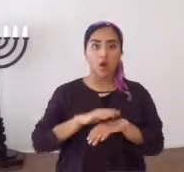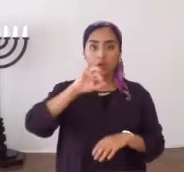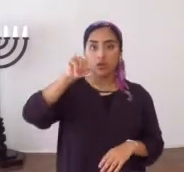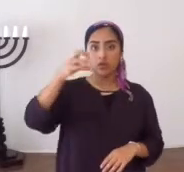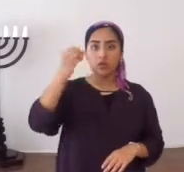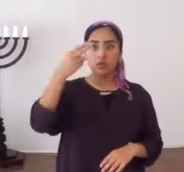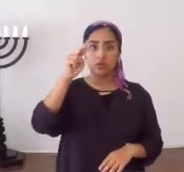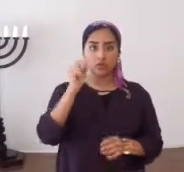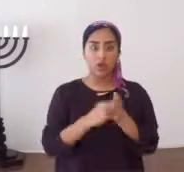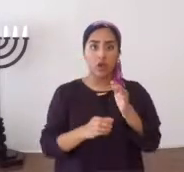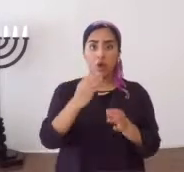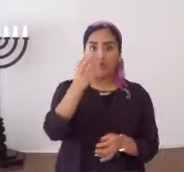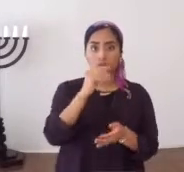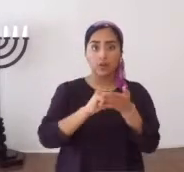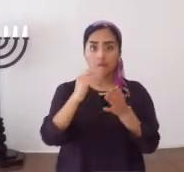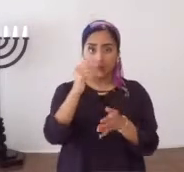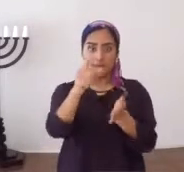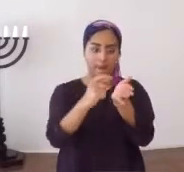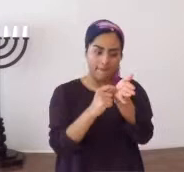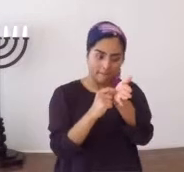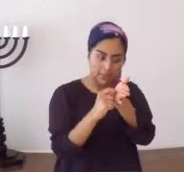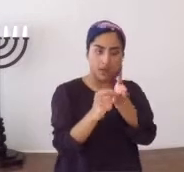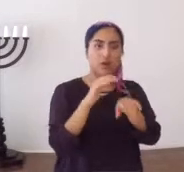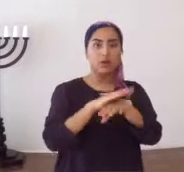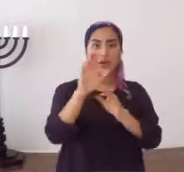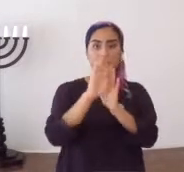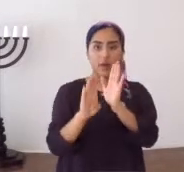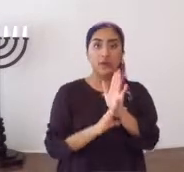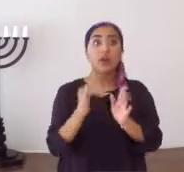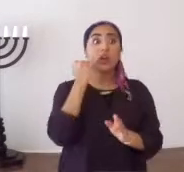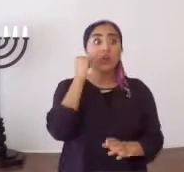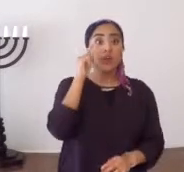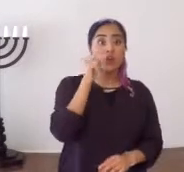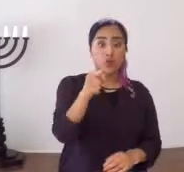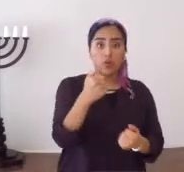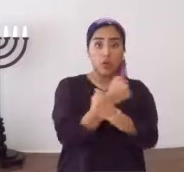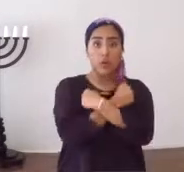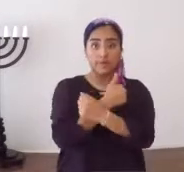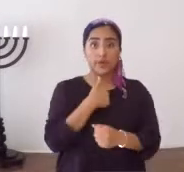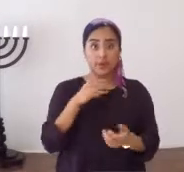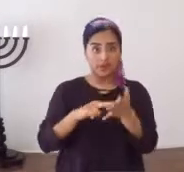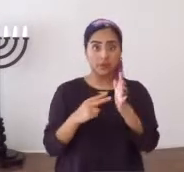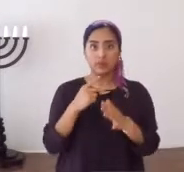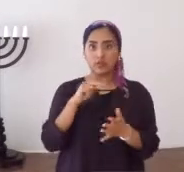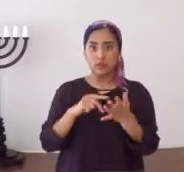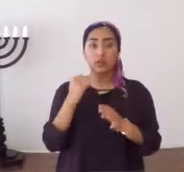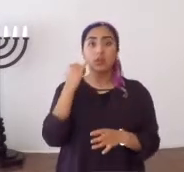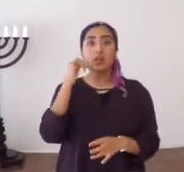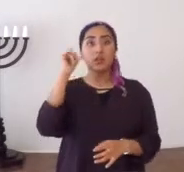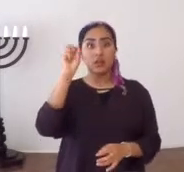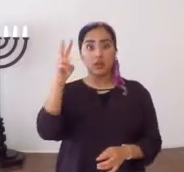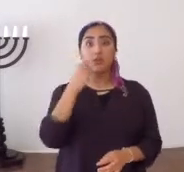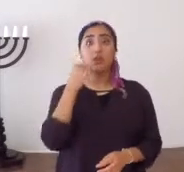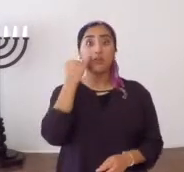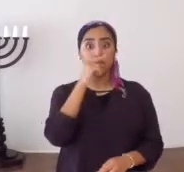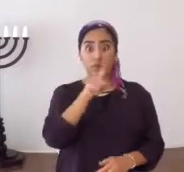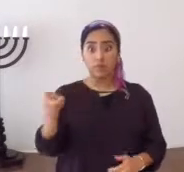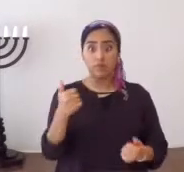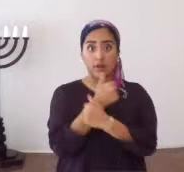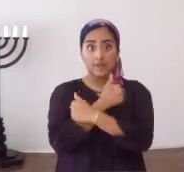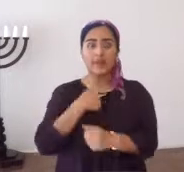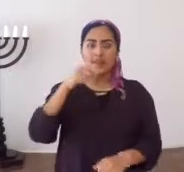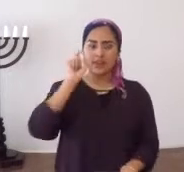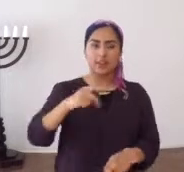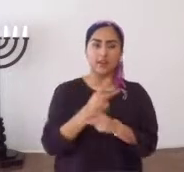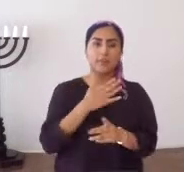En Yohanan 14, verso y subraya usted ahí muy bien, Si me amáis, está diciendo Yahshua. Entonces, si tú me amas, dice Yahshua,